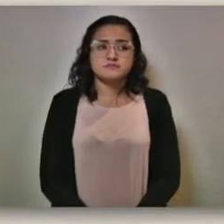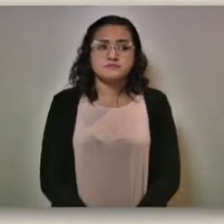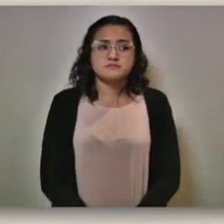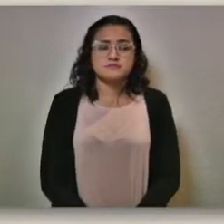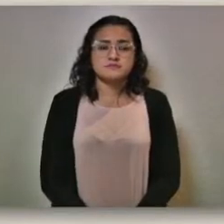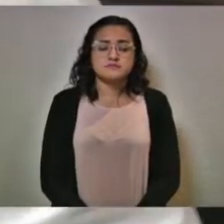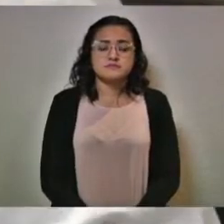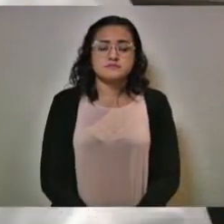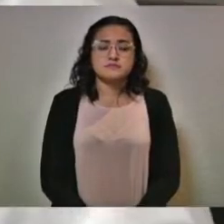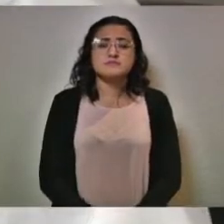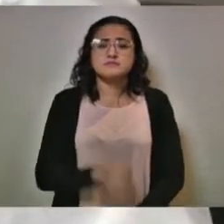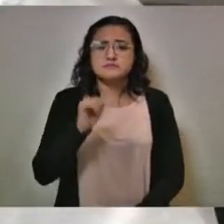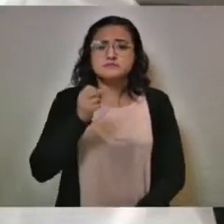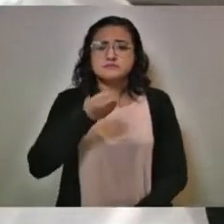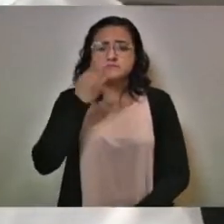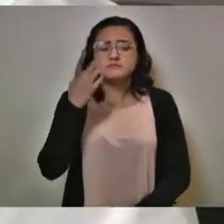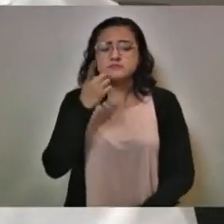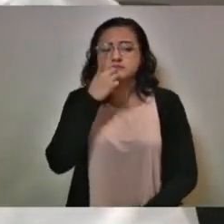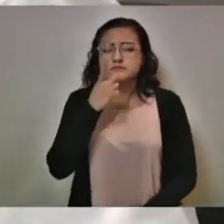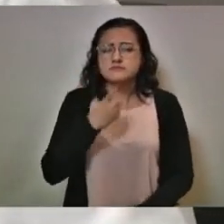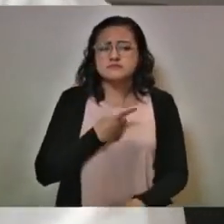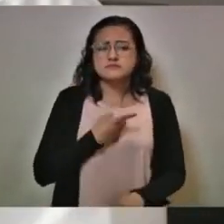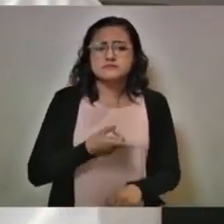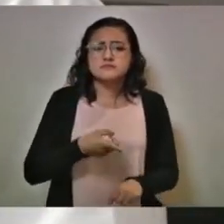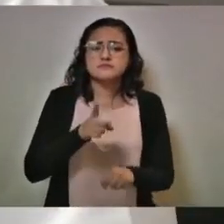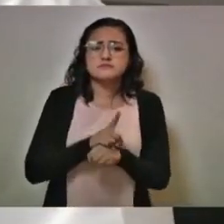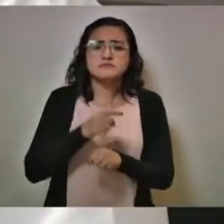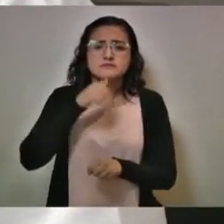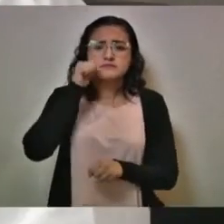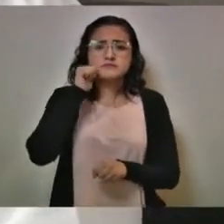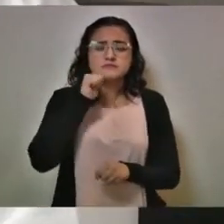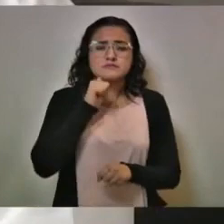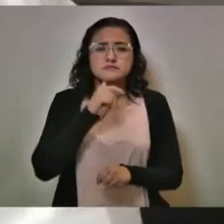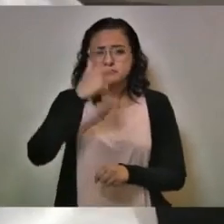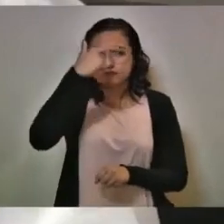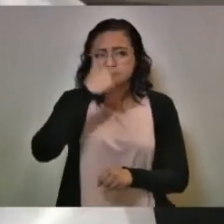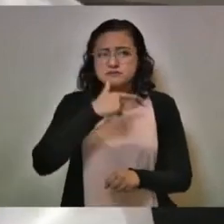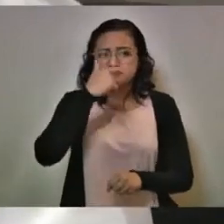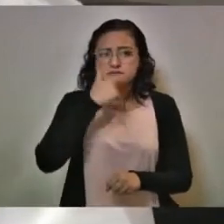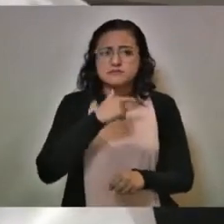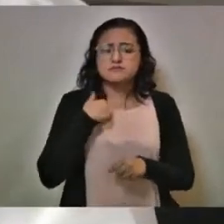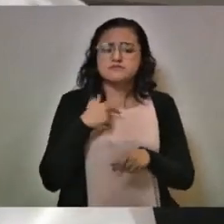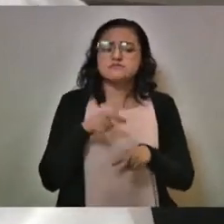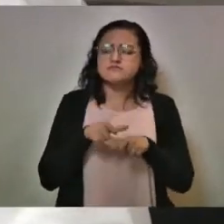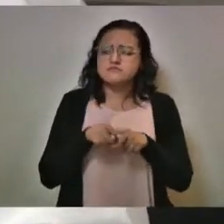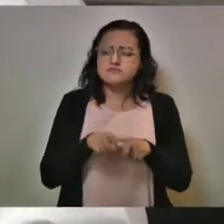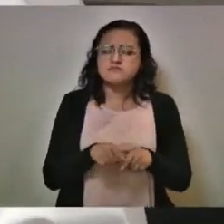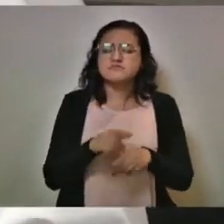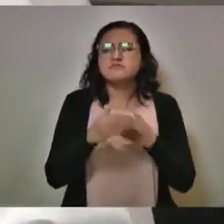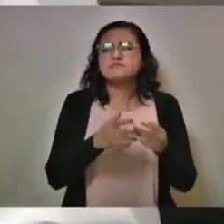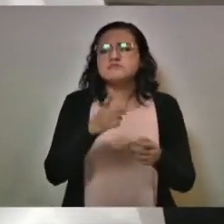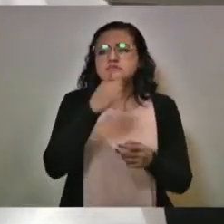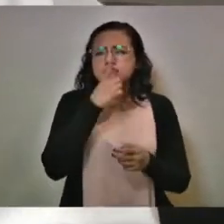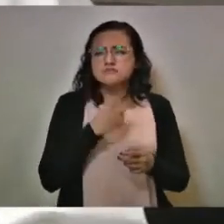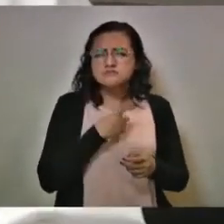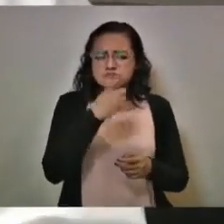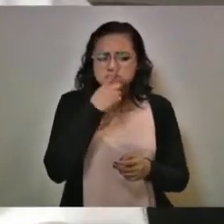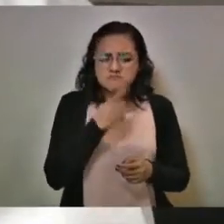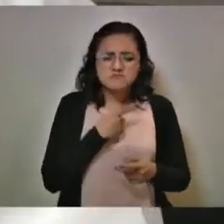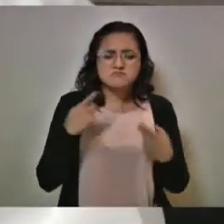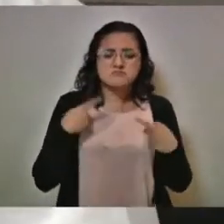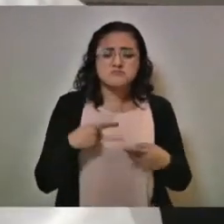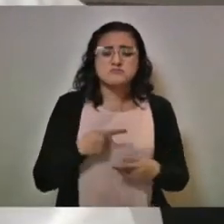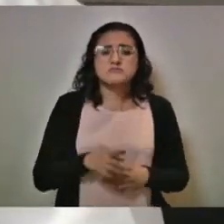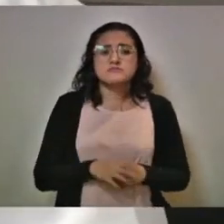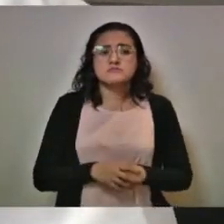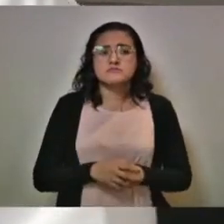Sí, te comento. efectivamente, el día de ayer, por la noche, se dio seguimiento a la intención de solamente